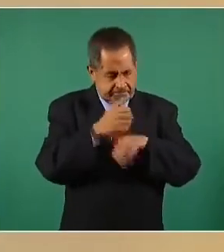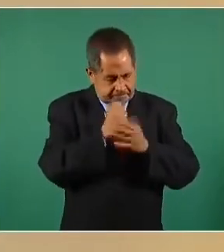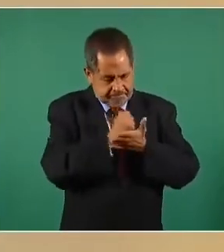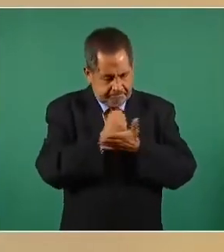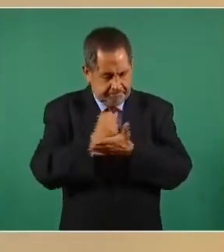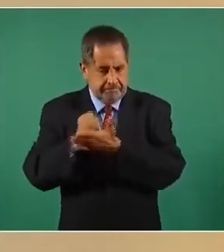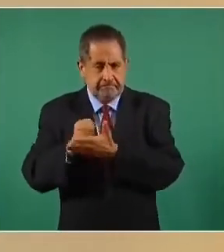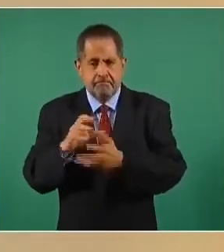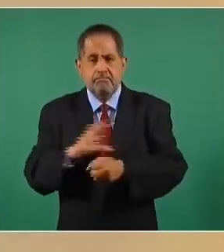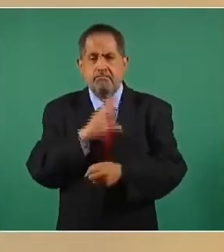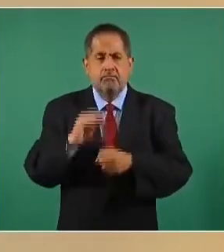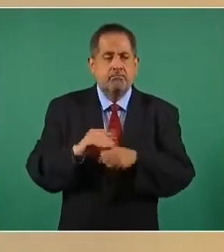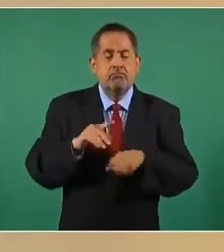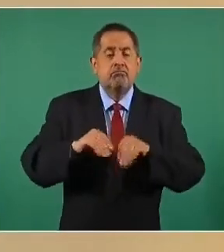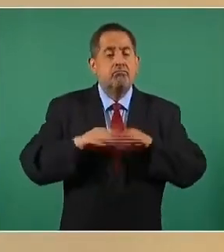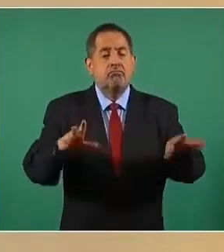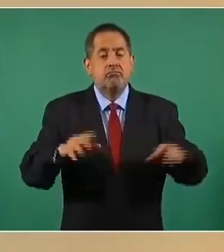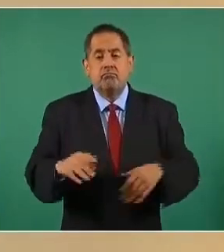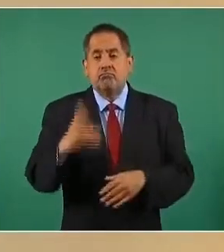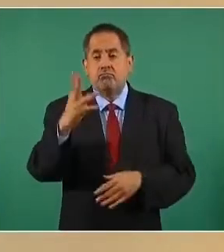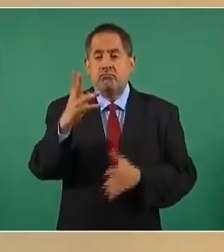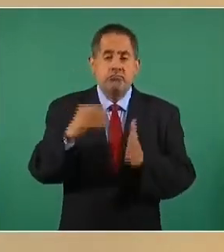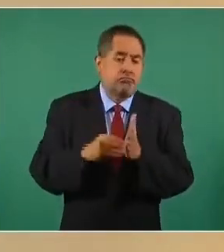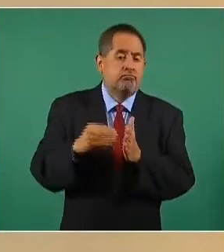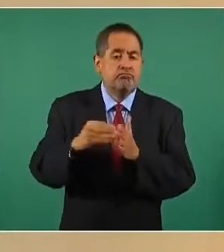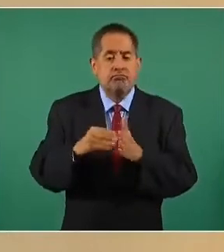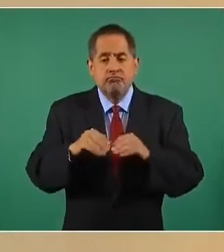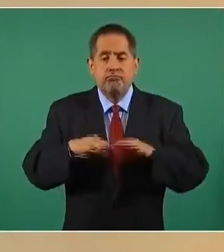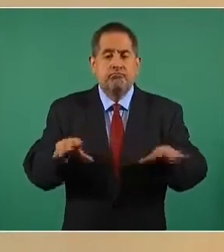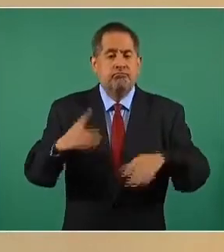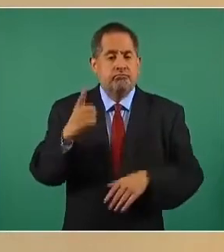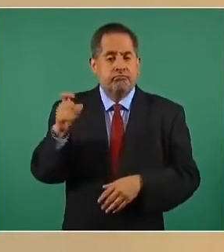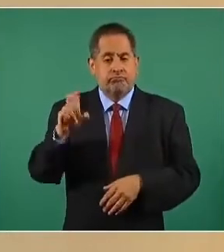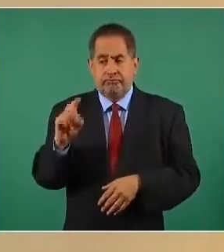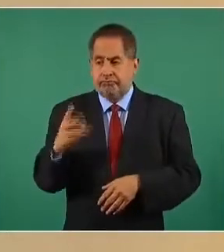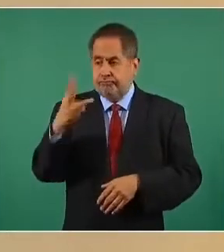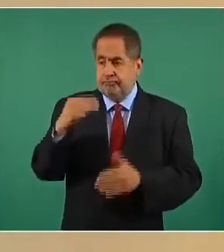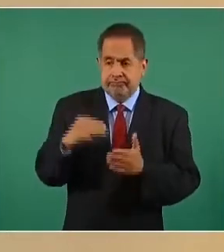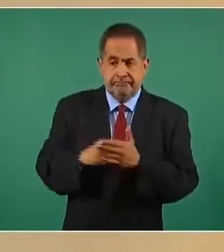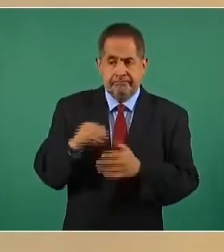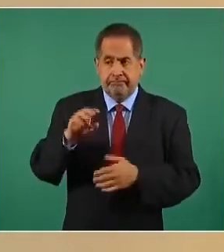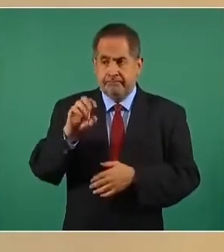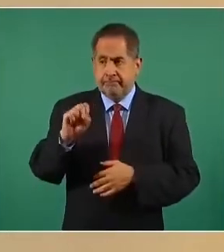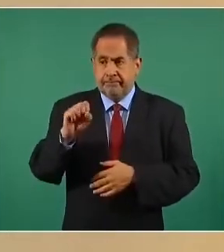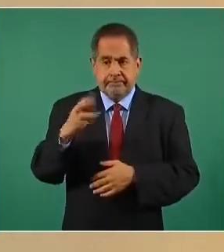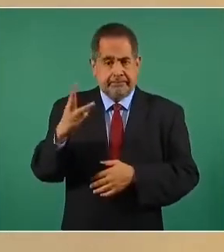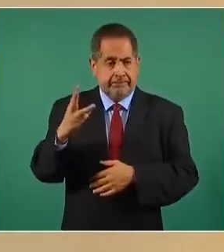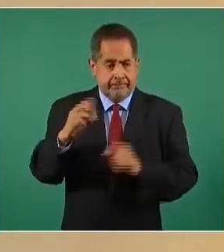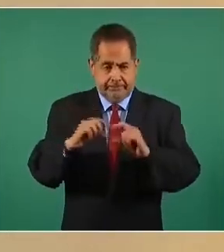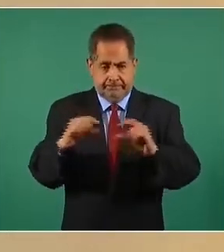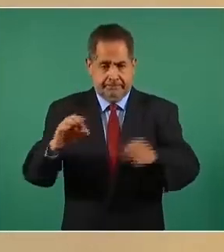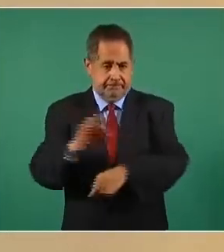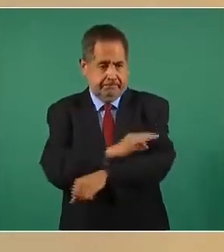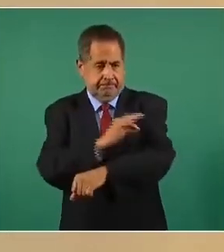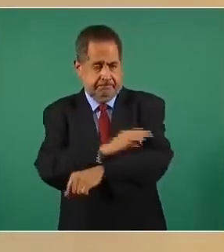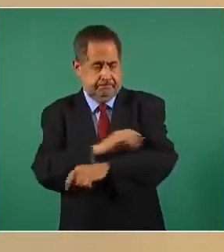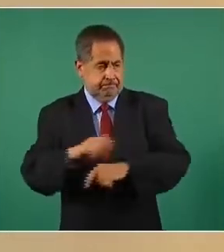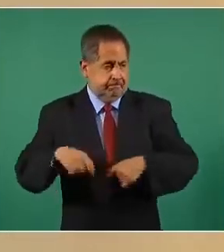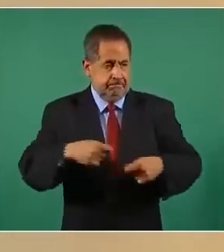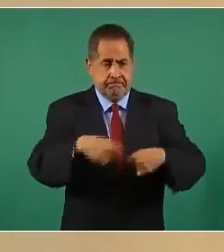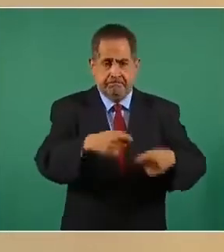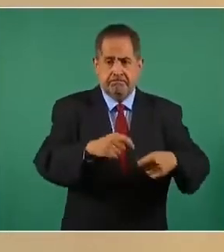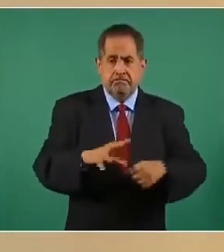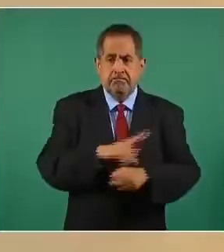determinó la distribución de 4 millones 133 mil 63 dosis. Estas